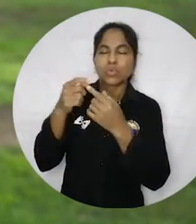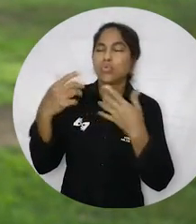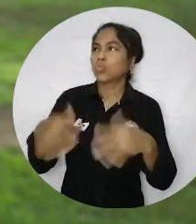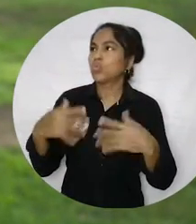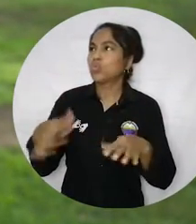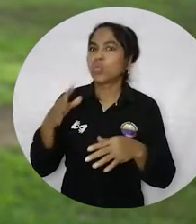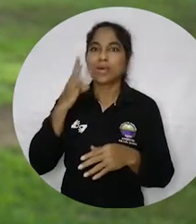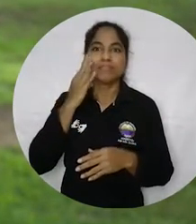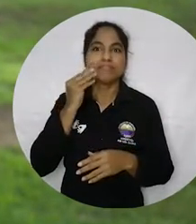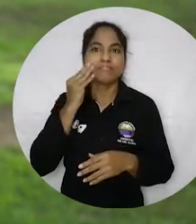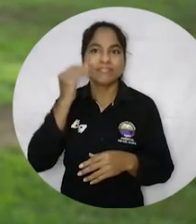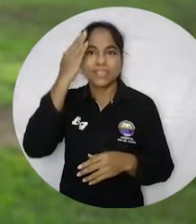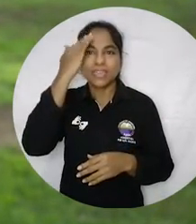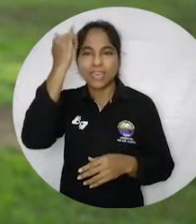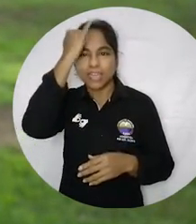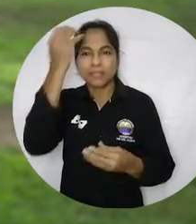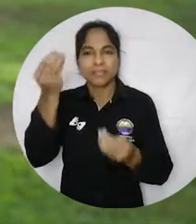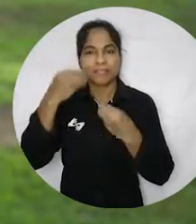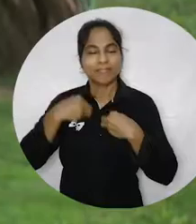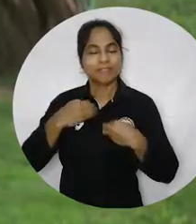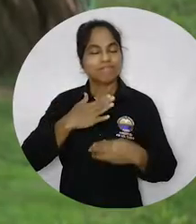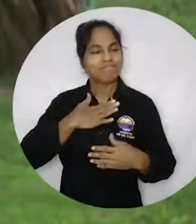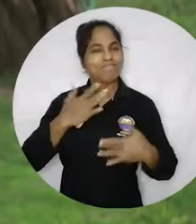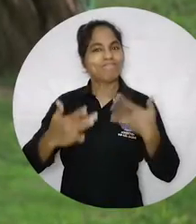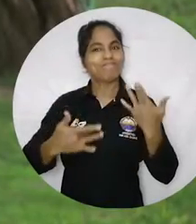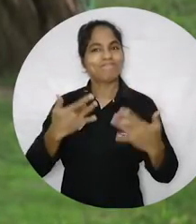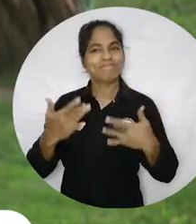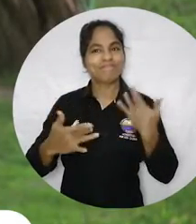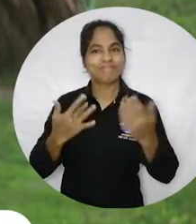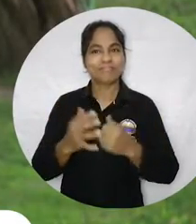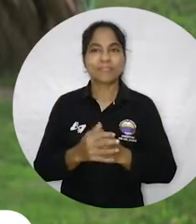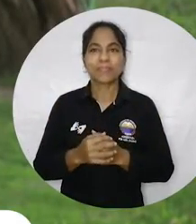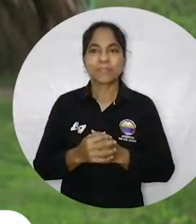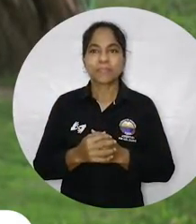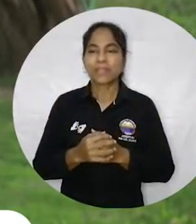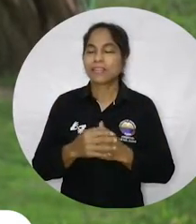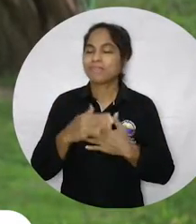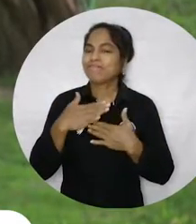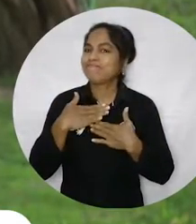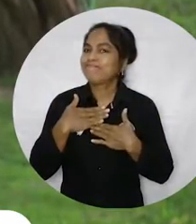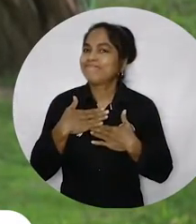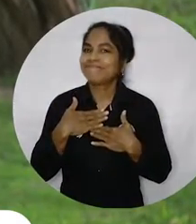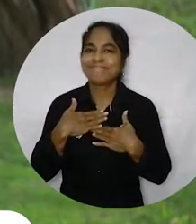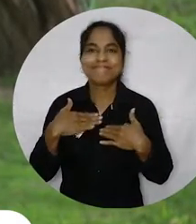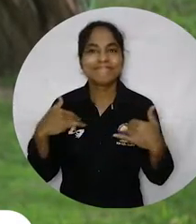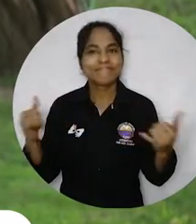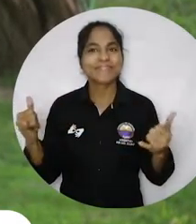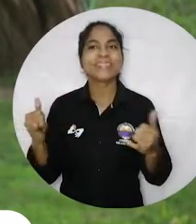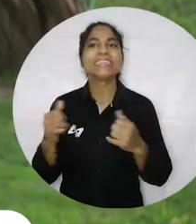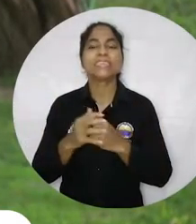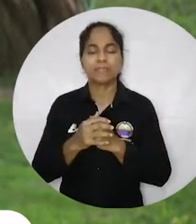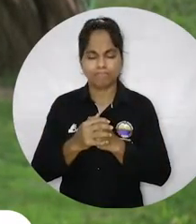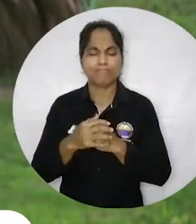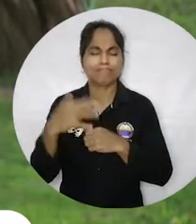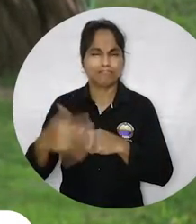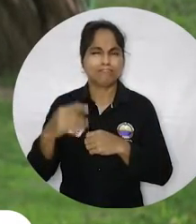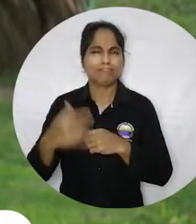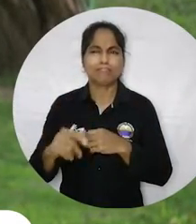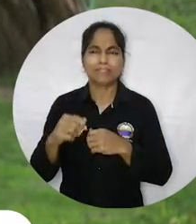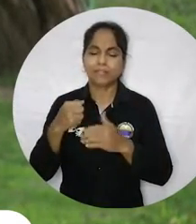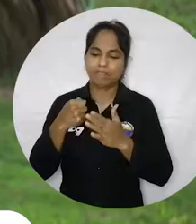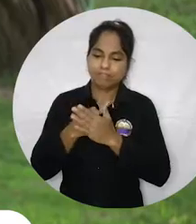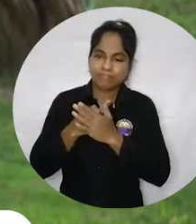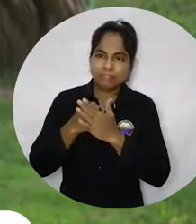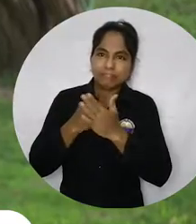EXPERIENCIA ACADÉMICA MUY SATISFACTORIA ME SIENTO MUY FELIZ PORQUE DE VERDAD QUE HA SIDO UNA